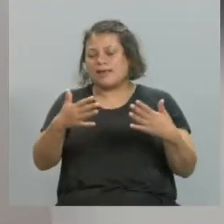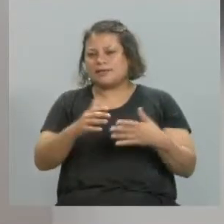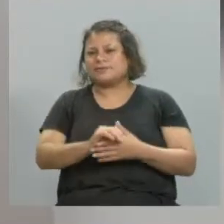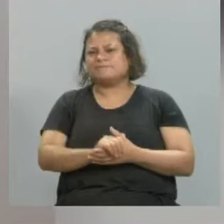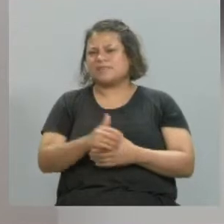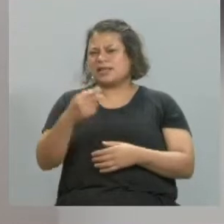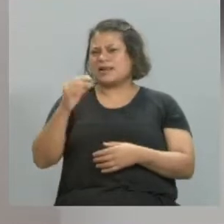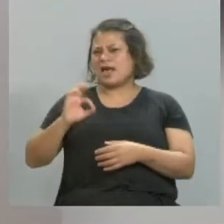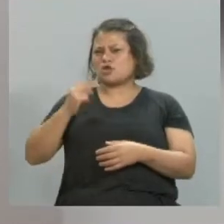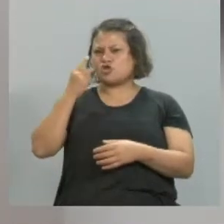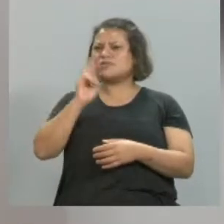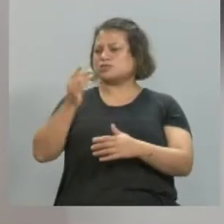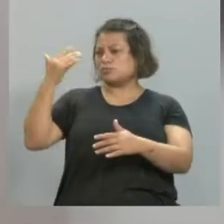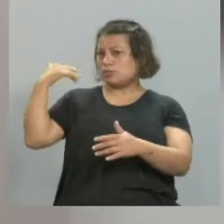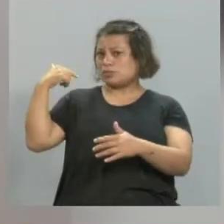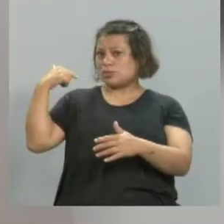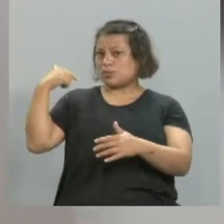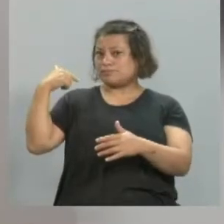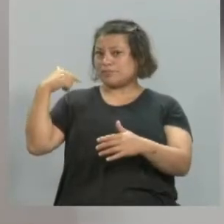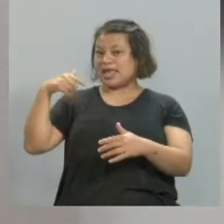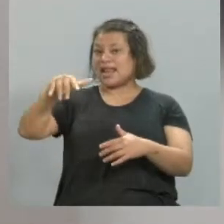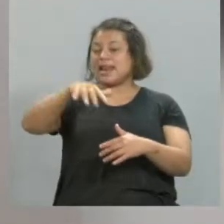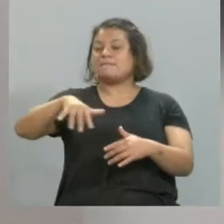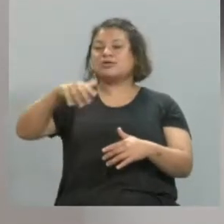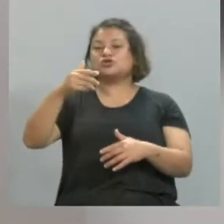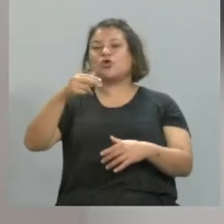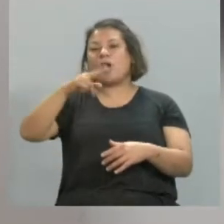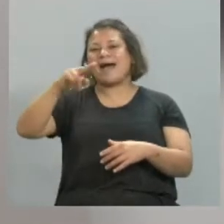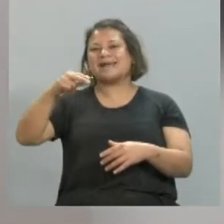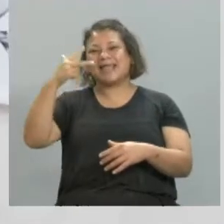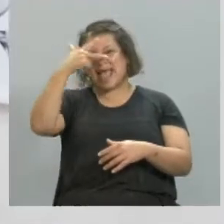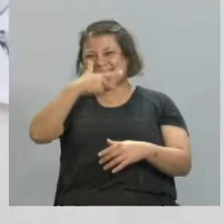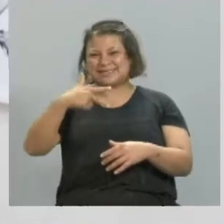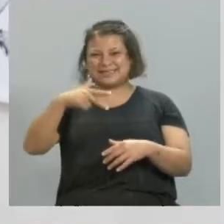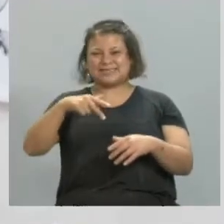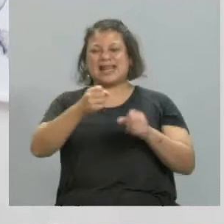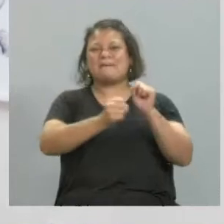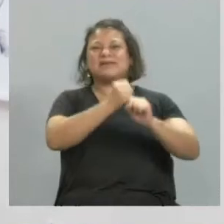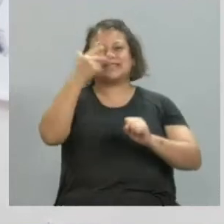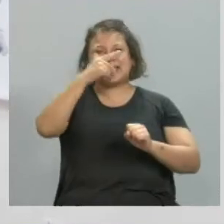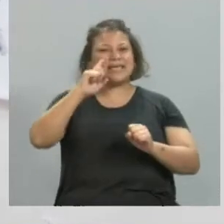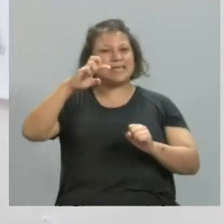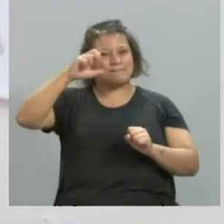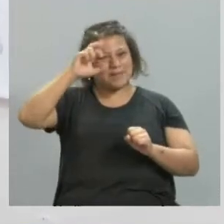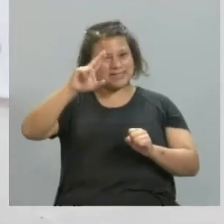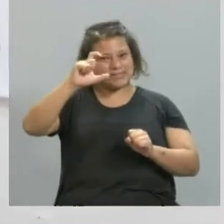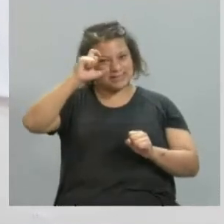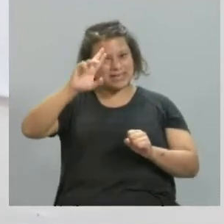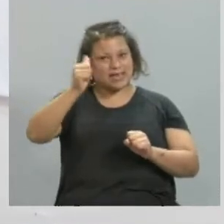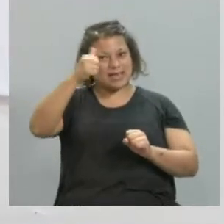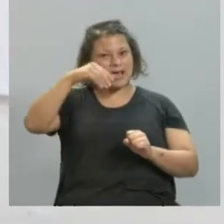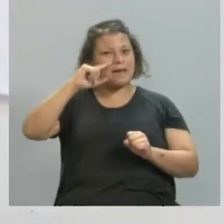En 2019 hice una muestra en el espacio Arte H de hipercerámico. Sí. Y al de